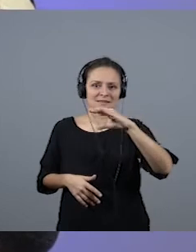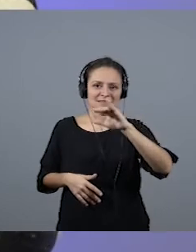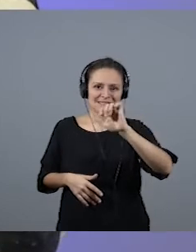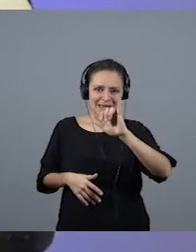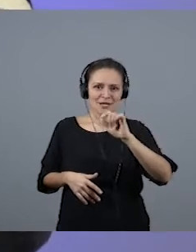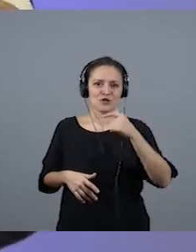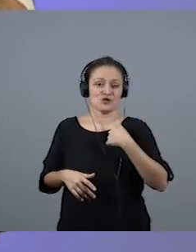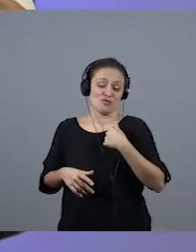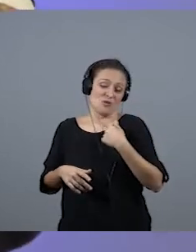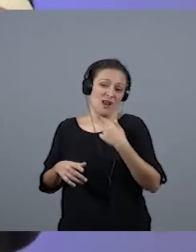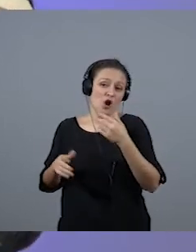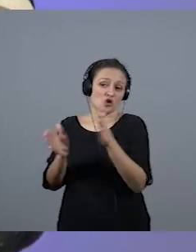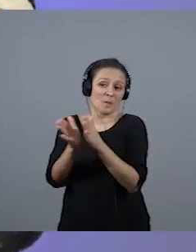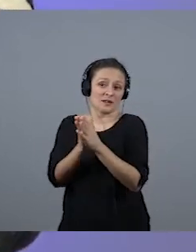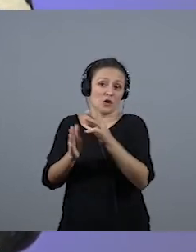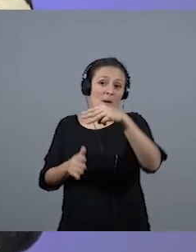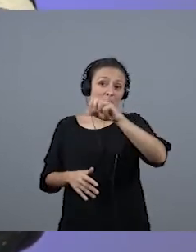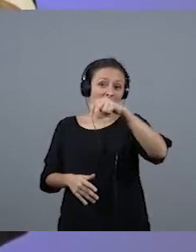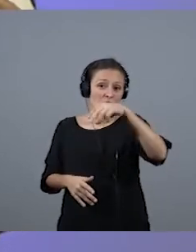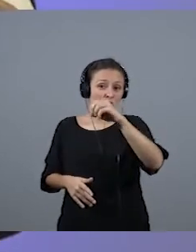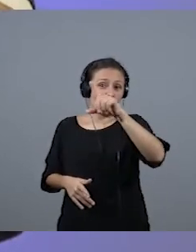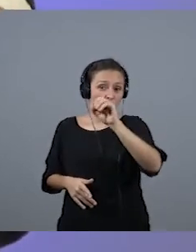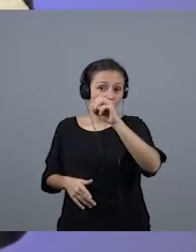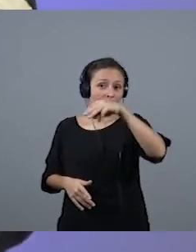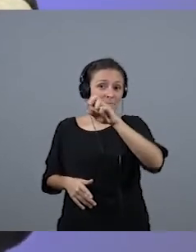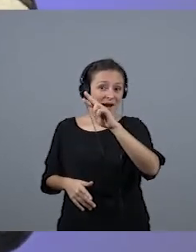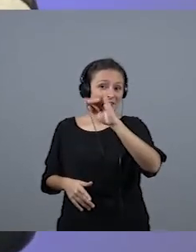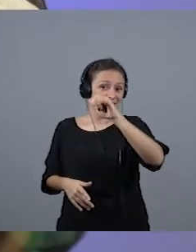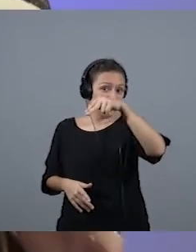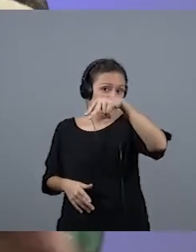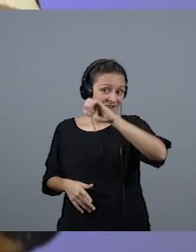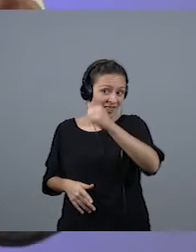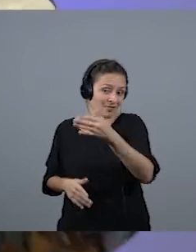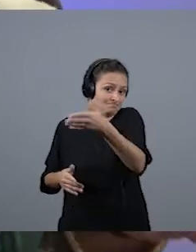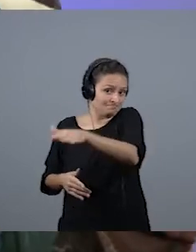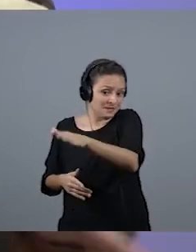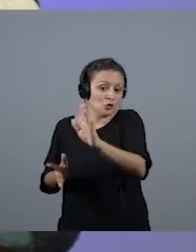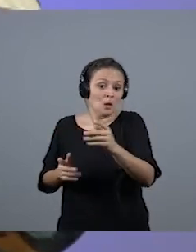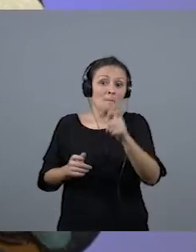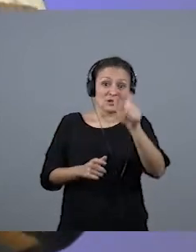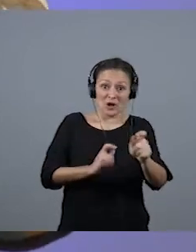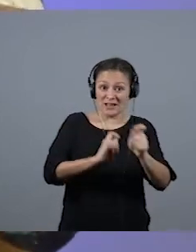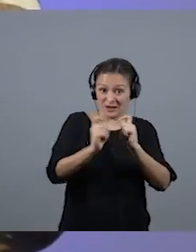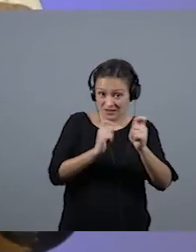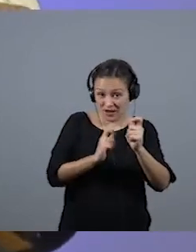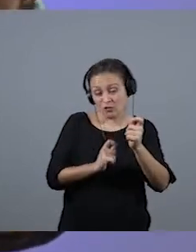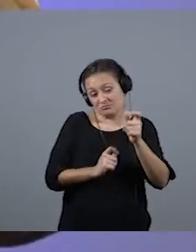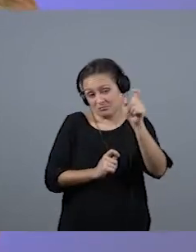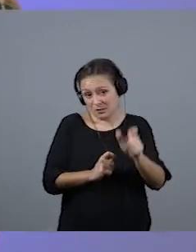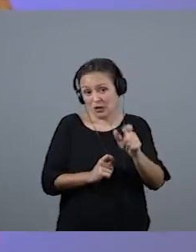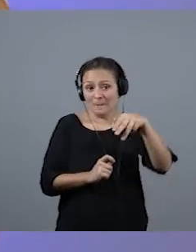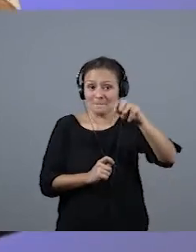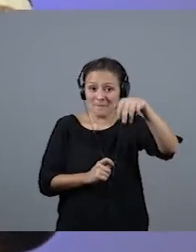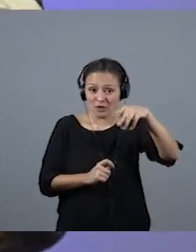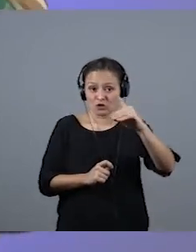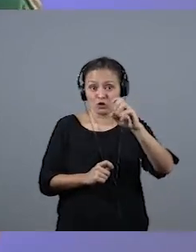Manolo Martínez Pardo en Paz Descanse, y me quedé yo en los desayunos del Mensei. Y uno de mis entrevistados fue Ramón Mendoza, también en Paz Descanse, porque la verdad es que te das